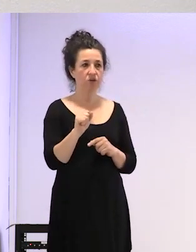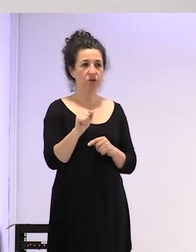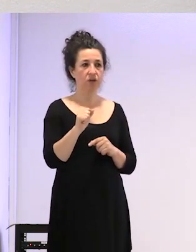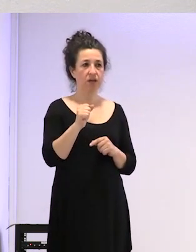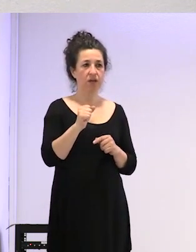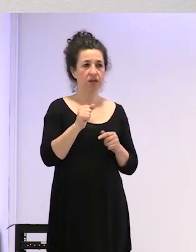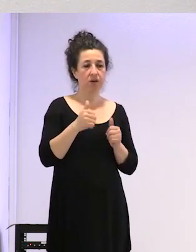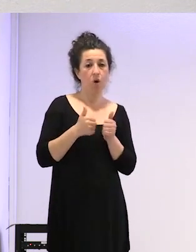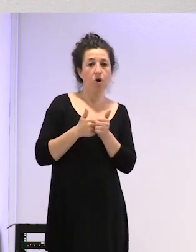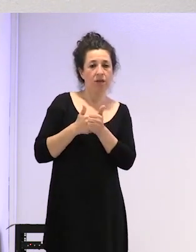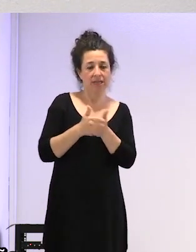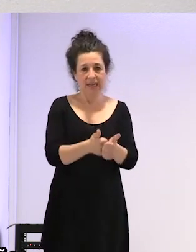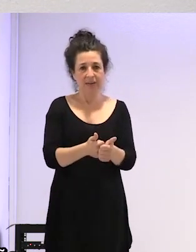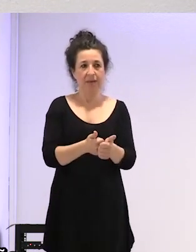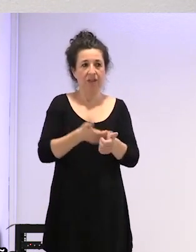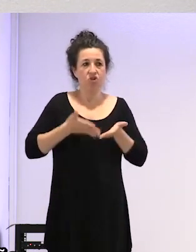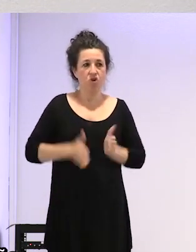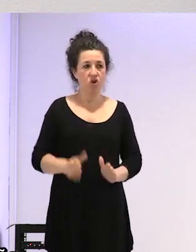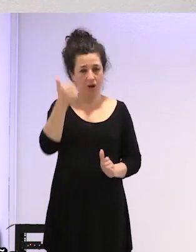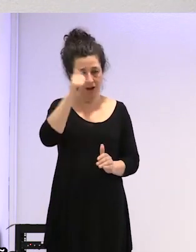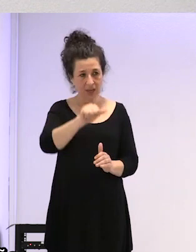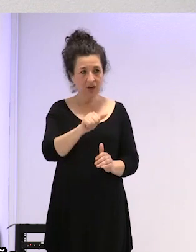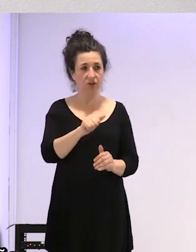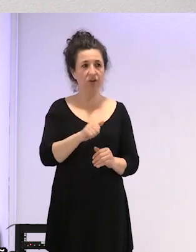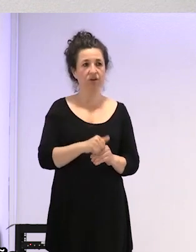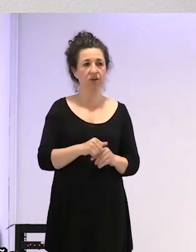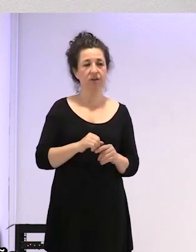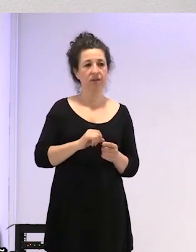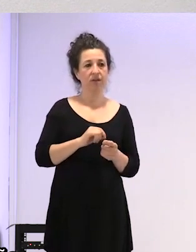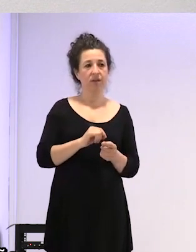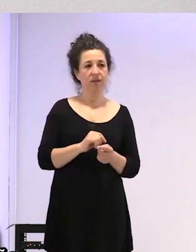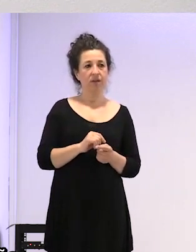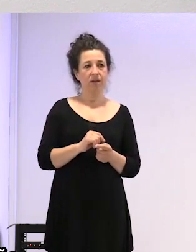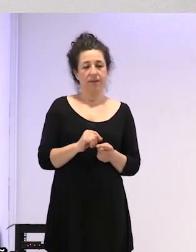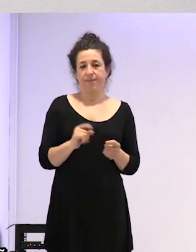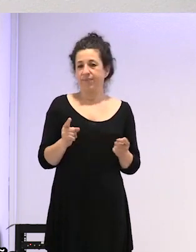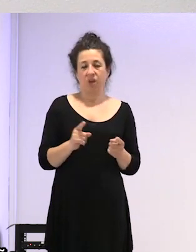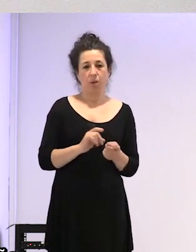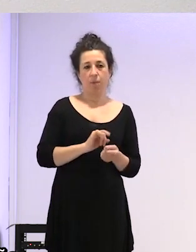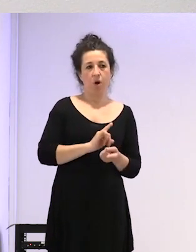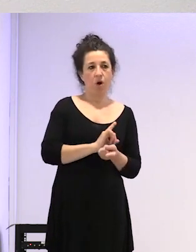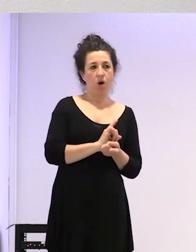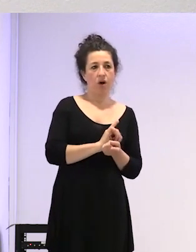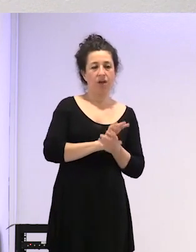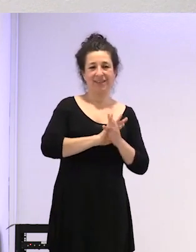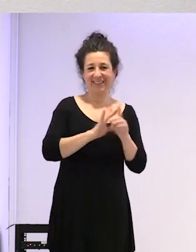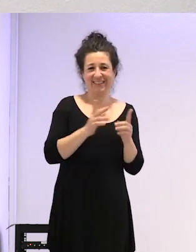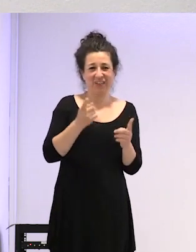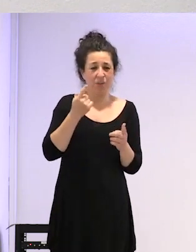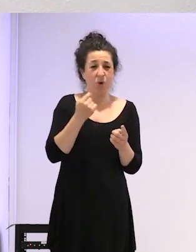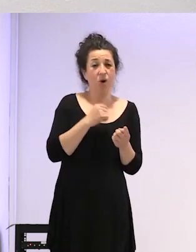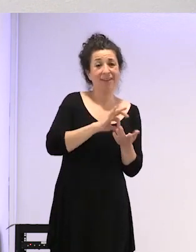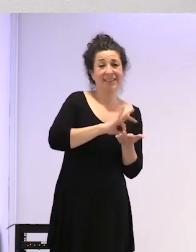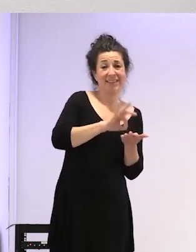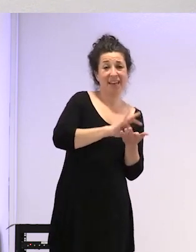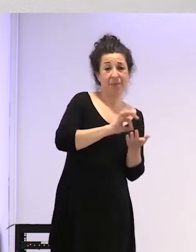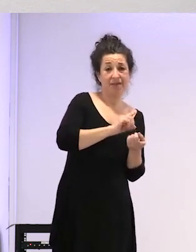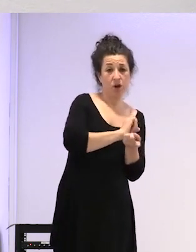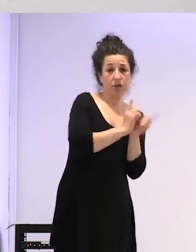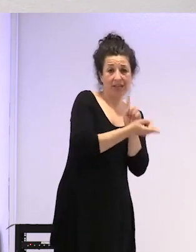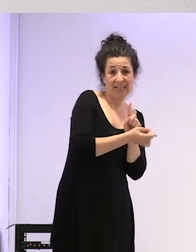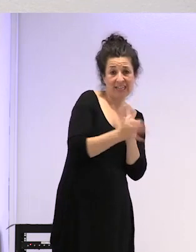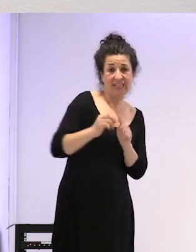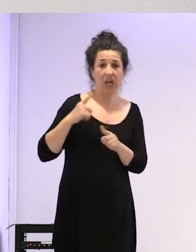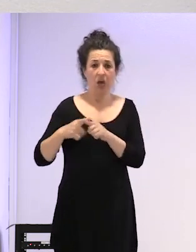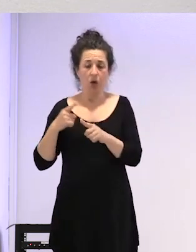mi hijo en este momento os puedo decir que trans y cruces parecen un poco a una castaña o sea no se trata la que ver no se trata que nada